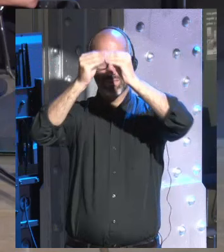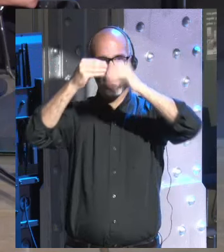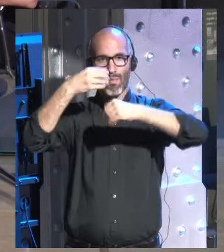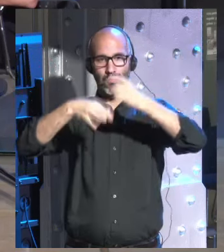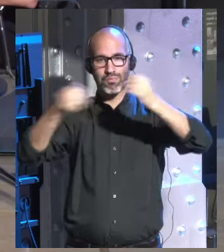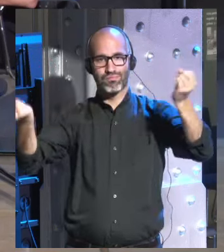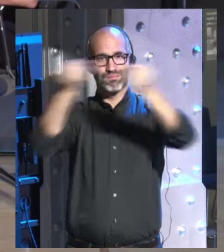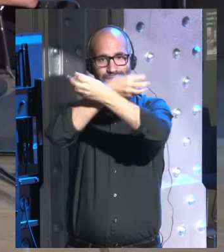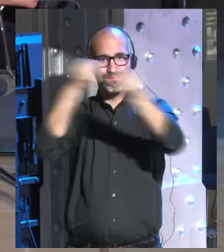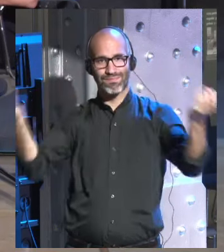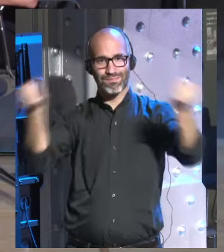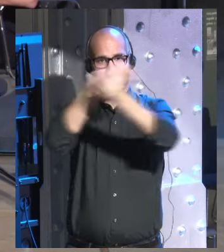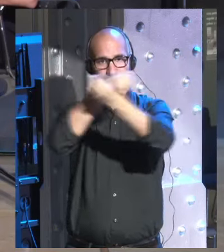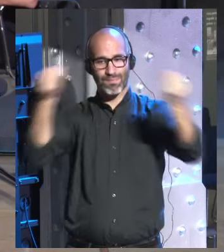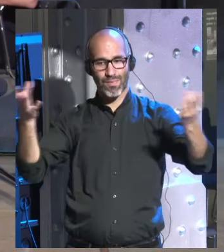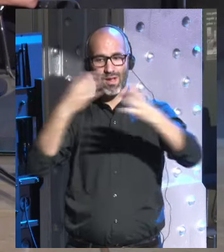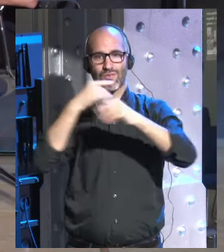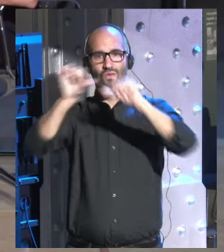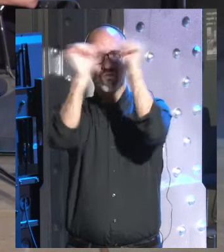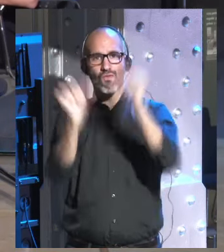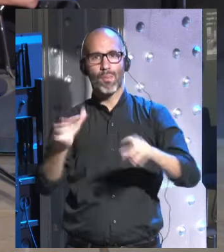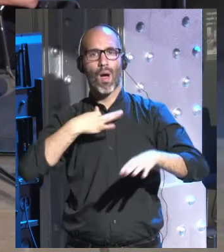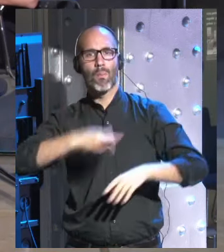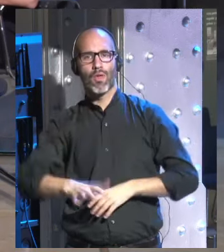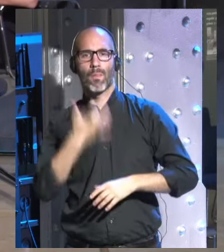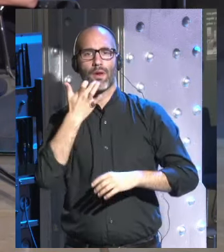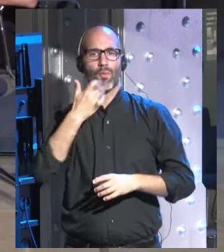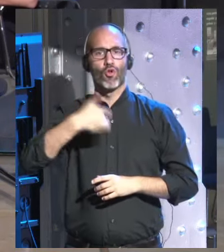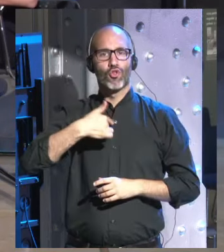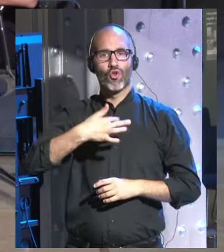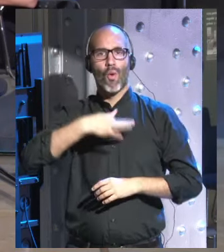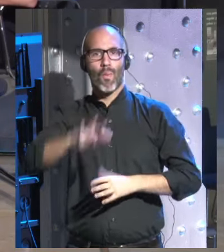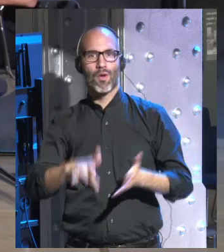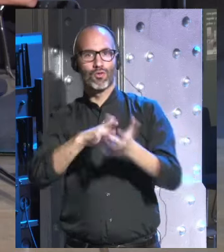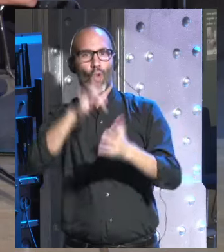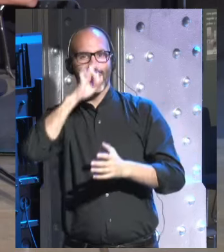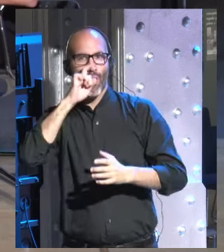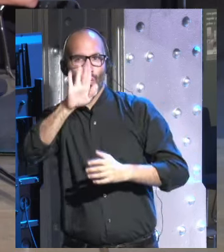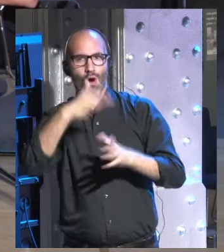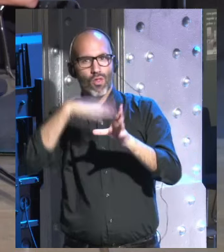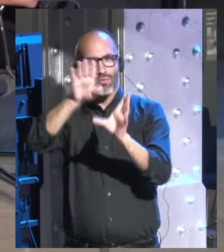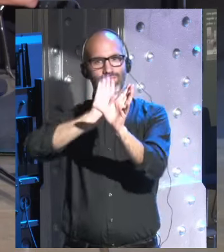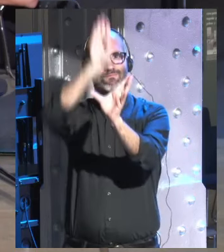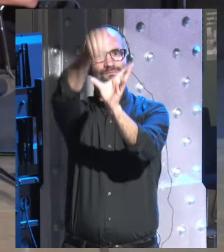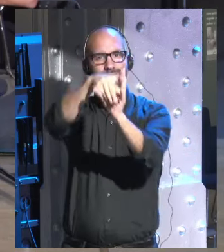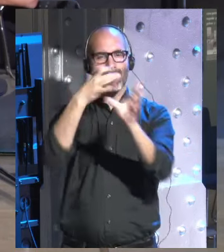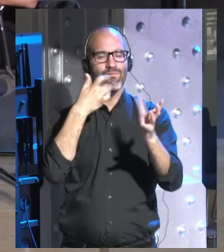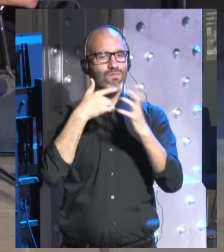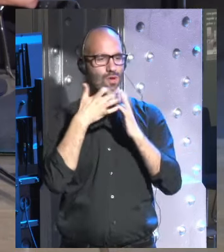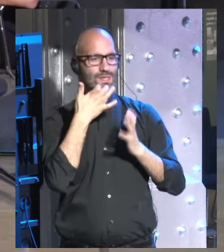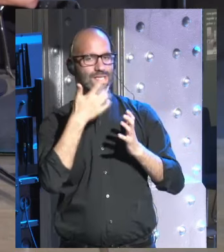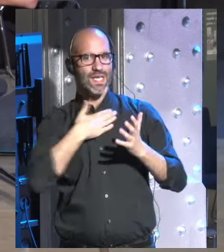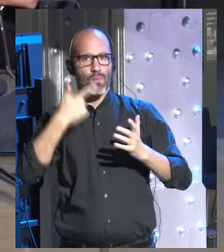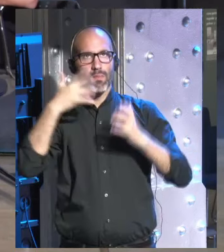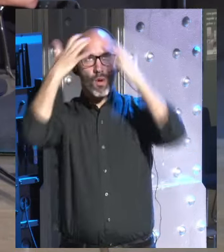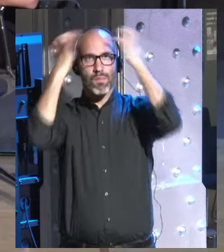al tuyo eso potencialmente podría implicar que yo podría acceder a tus recuerdos directamente si quiero